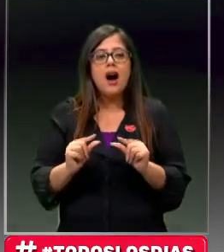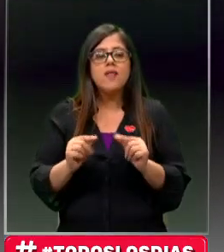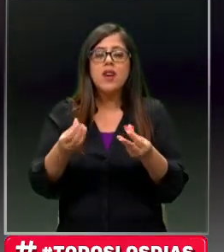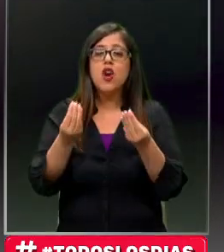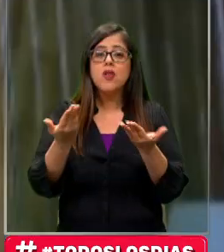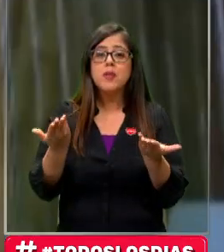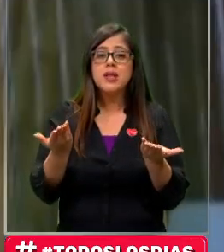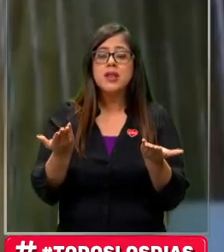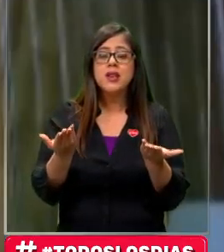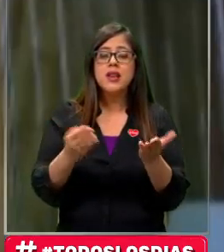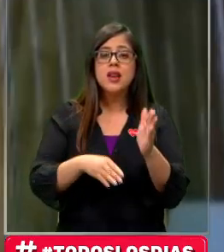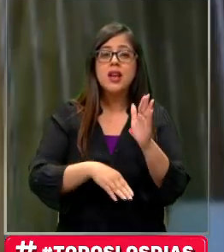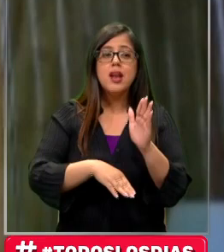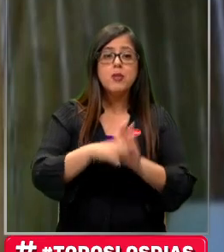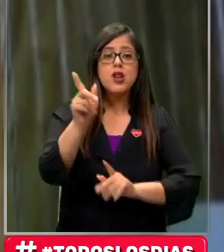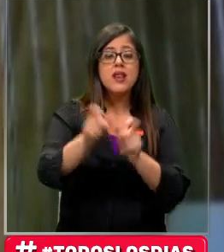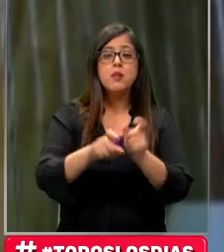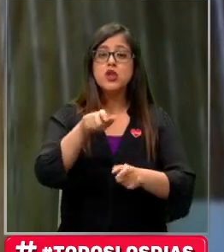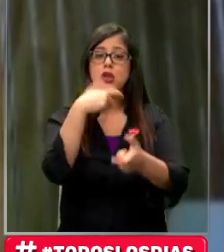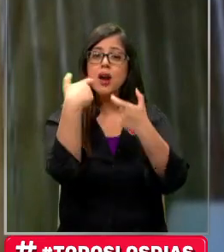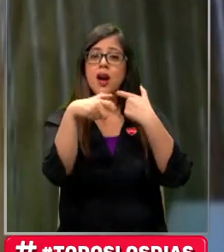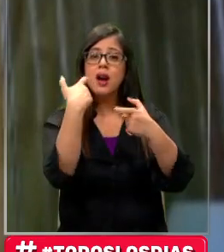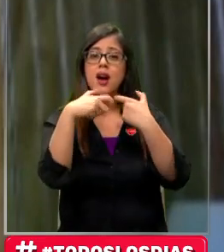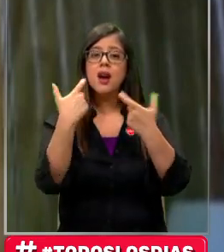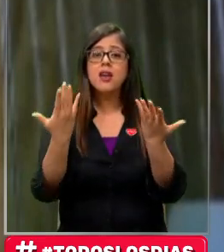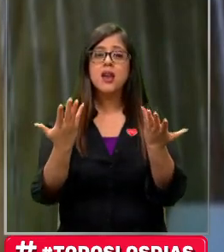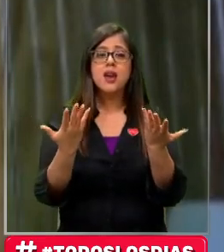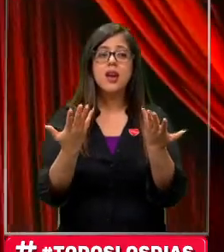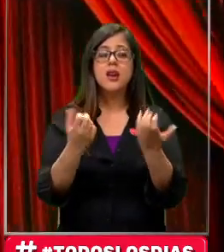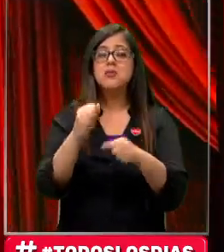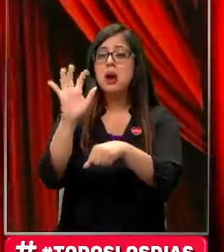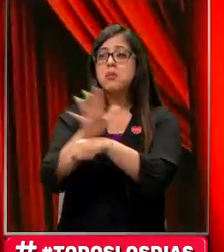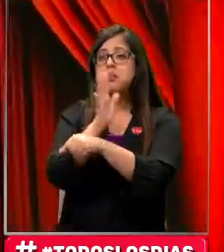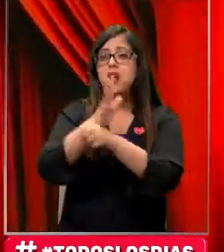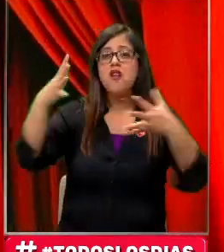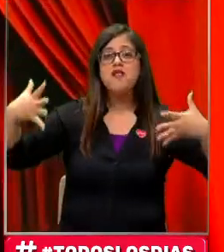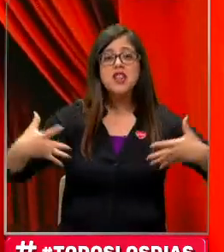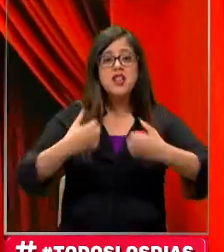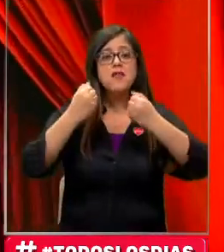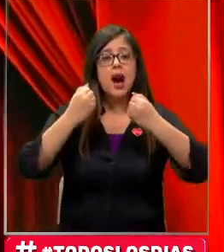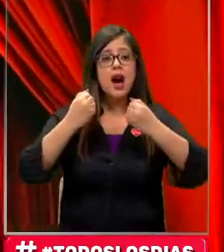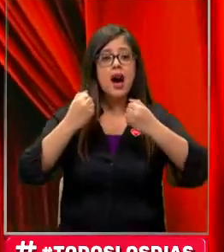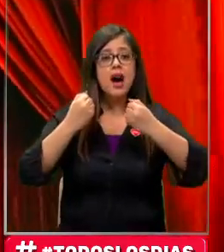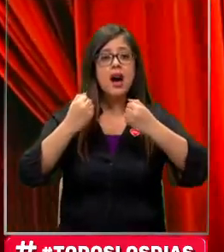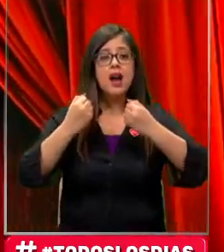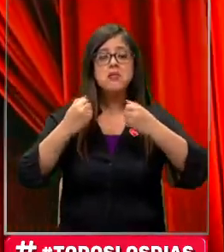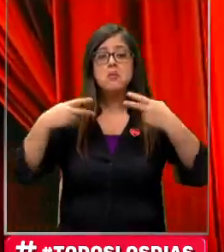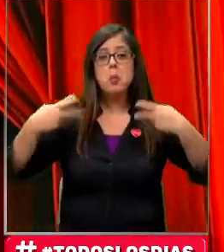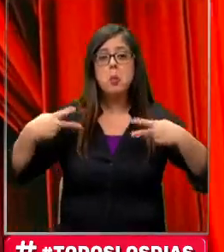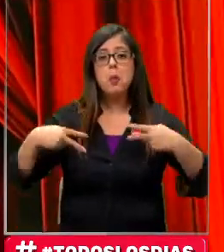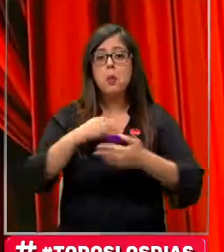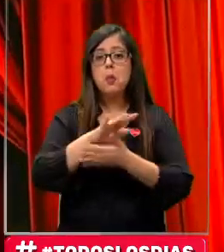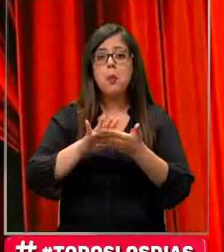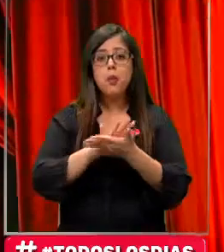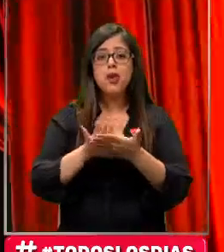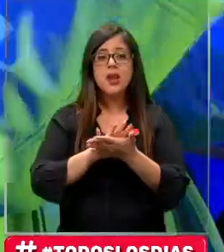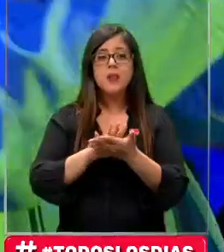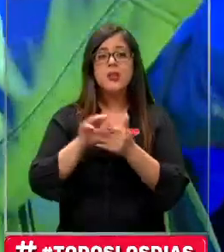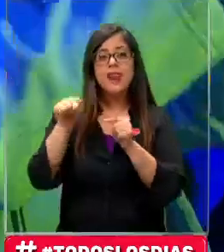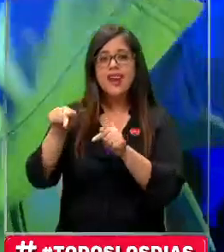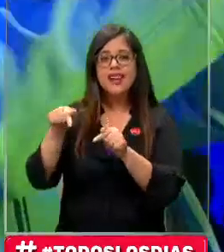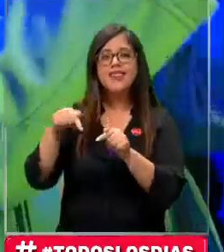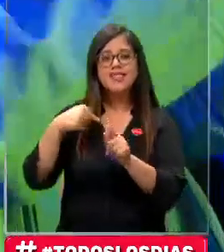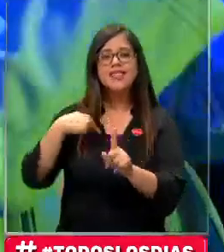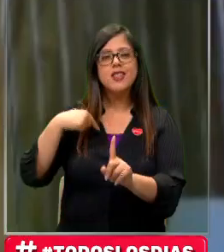de la mayoría de los comediantes es actuar en algún festival. En algún festival muy bien mal. Eso sería como mi meta